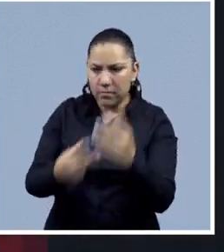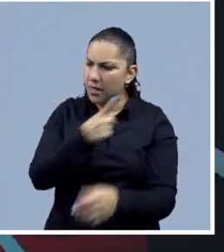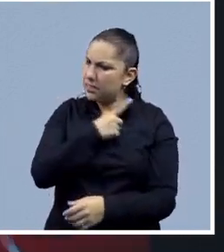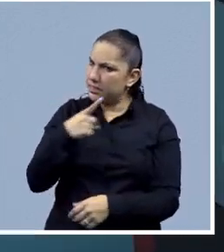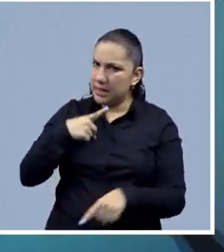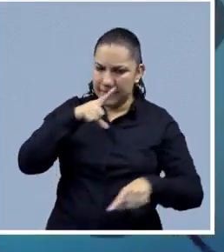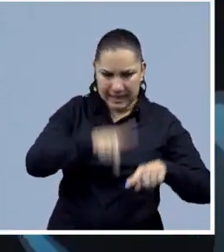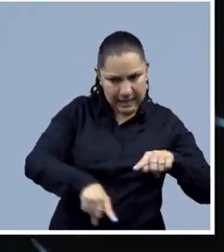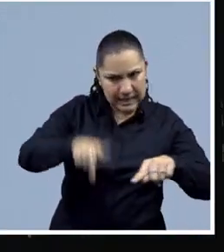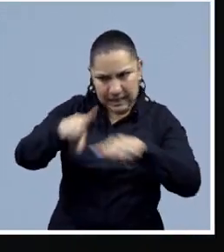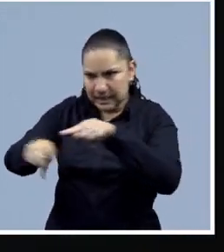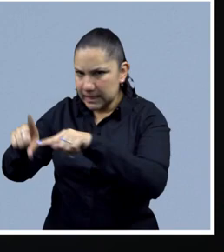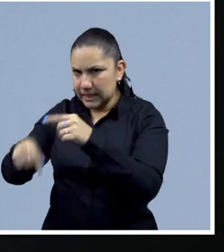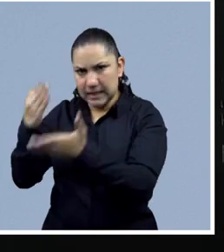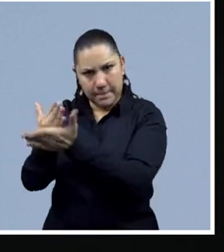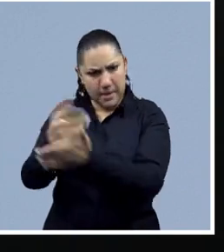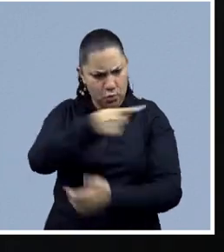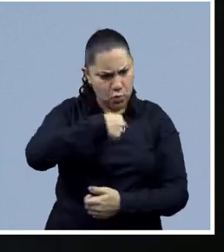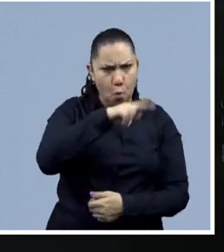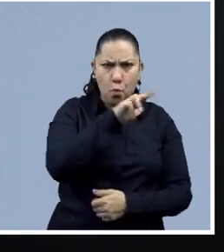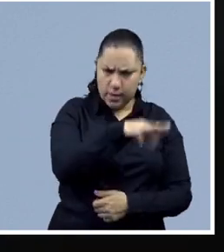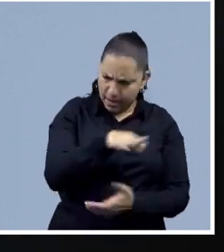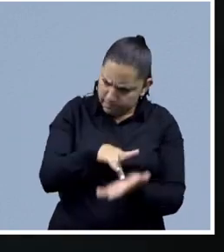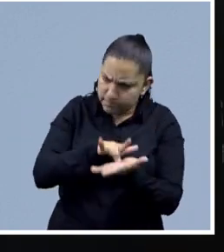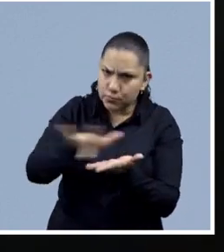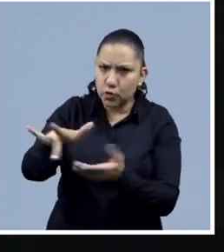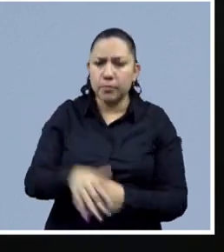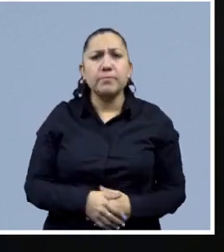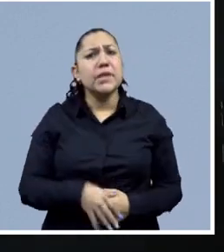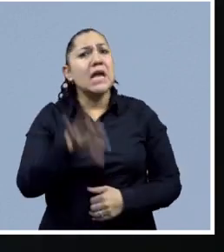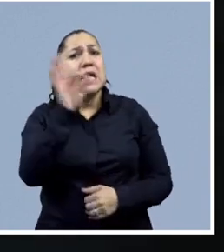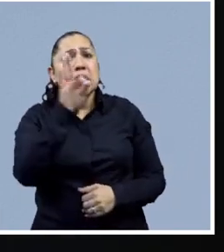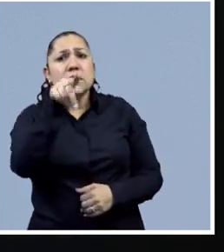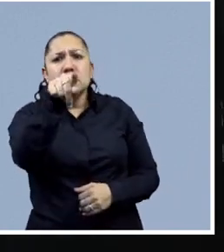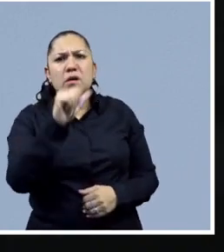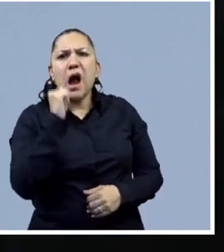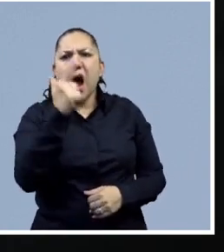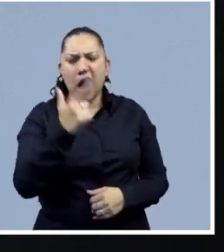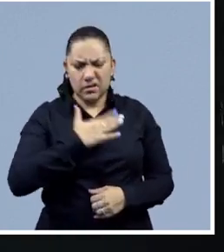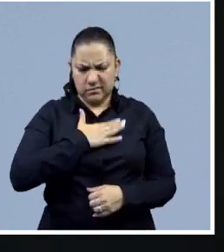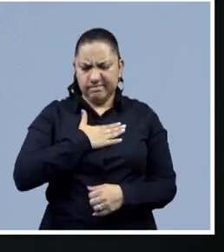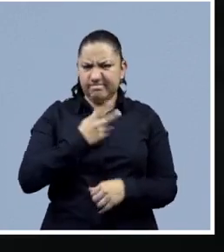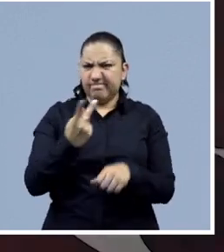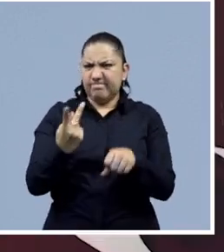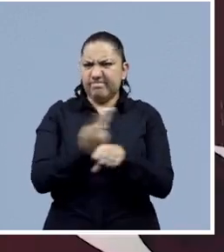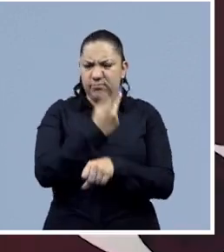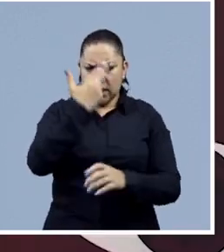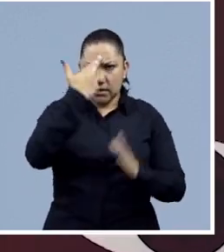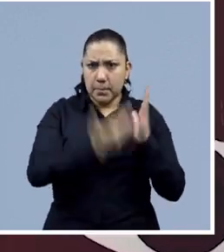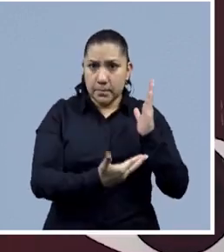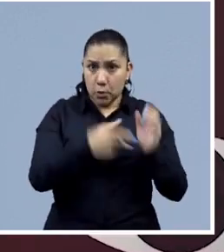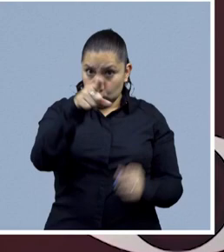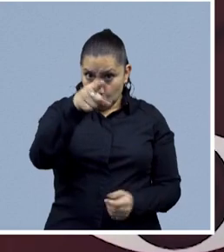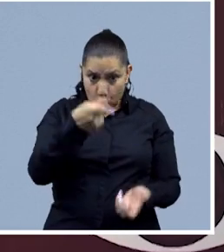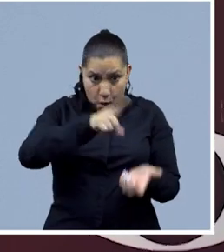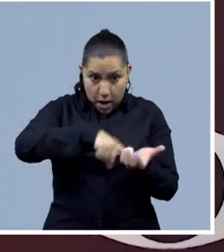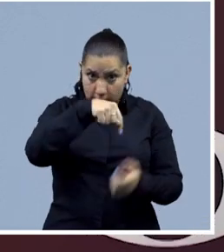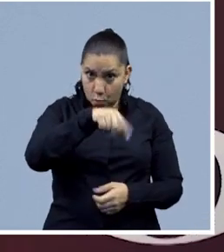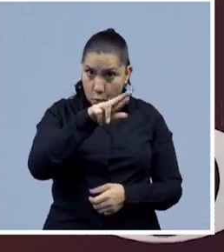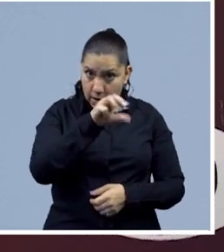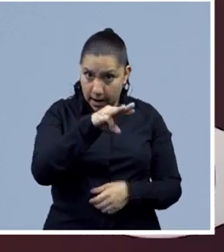y que cuentan con el apoyo de la UNAM. Si vives una historia similar y formas parte de la comunidad